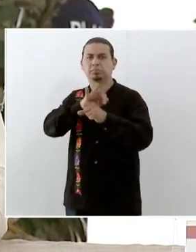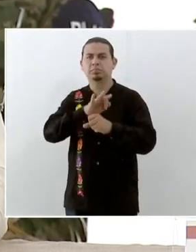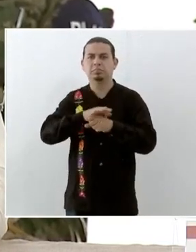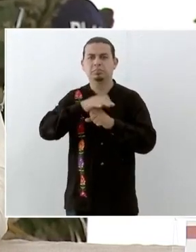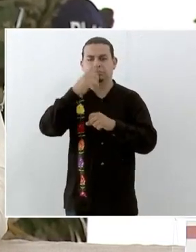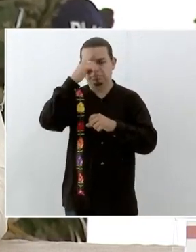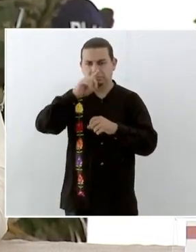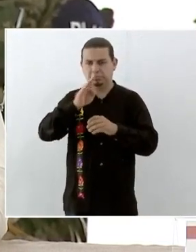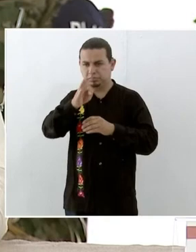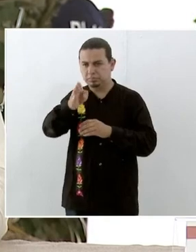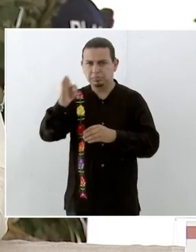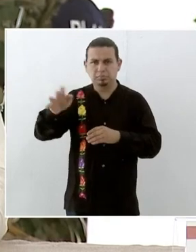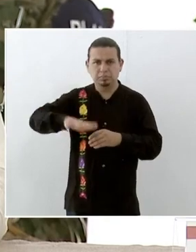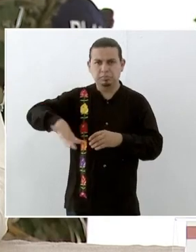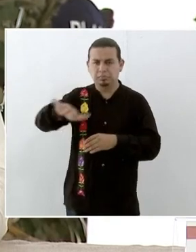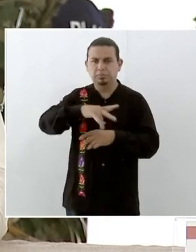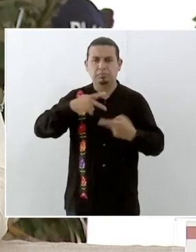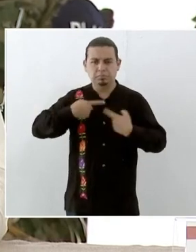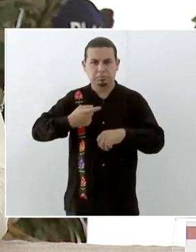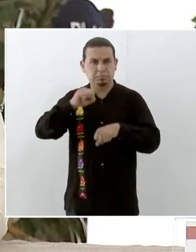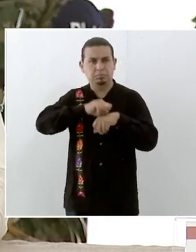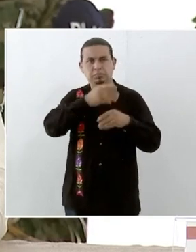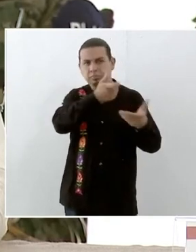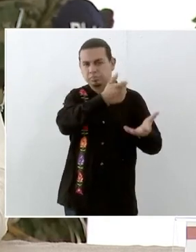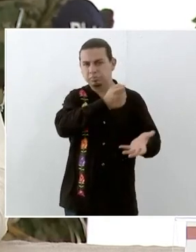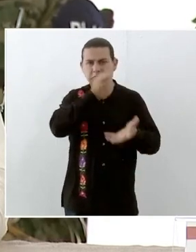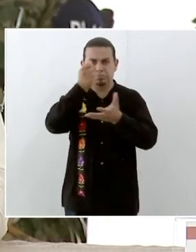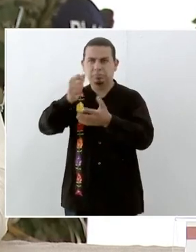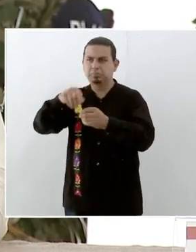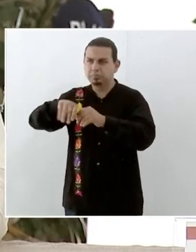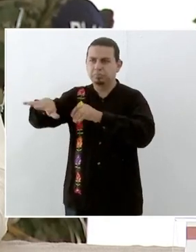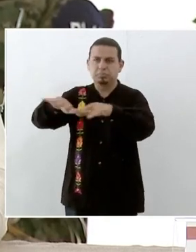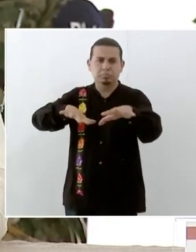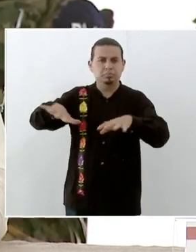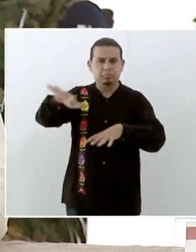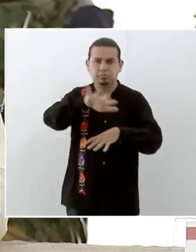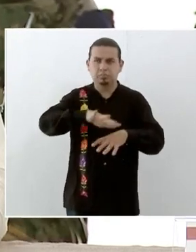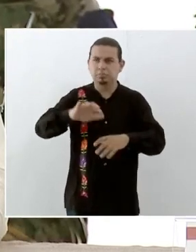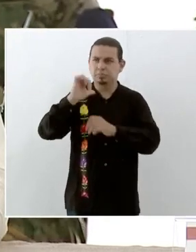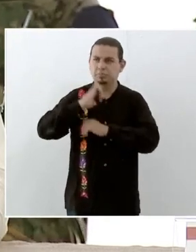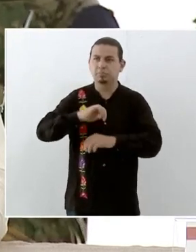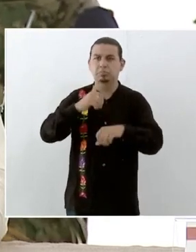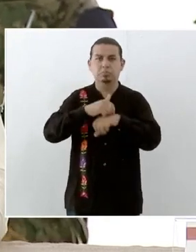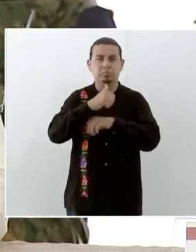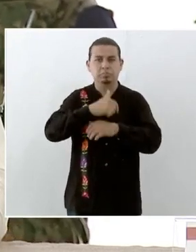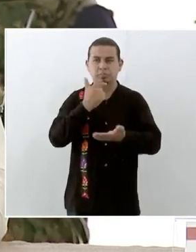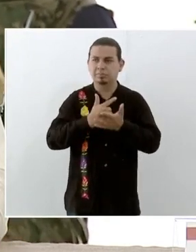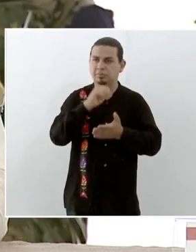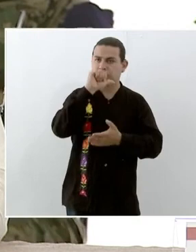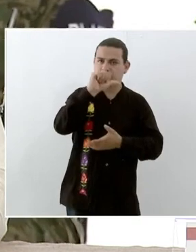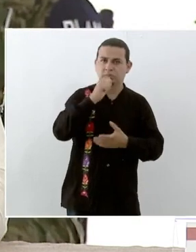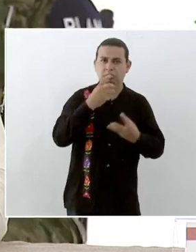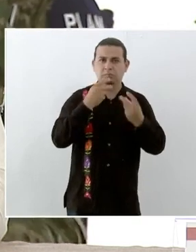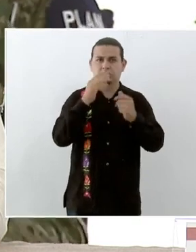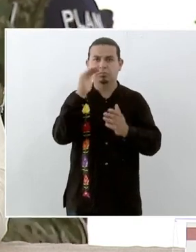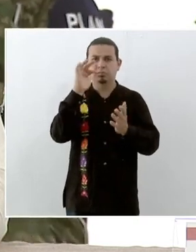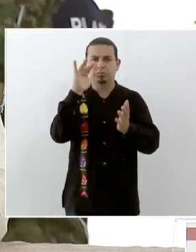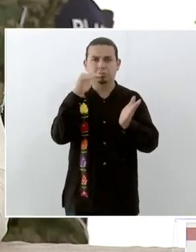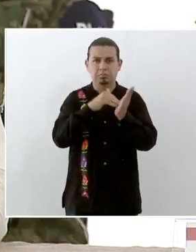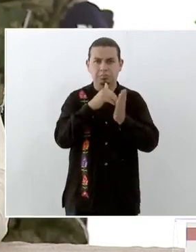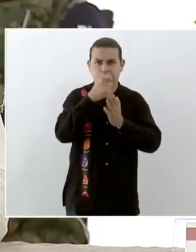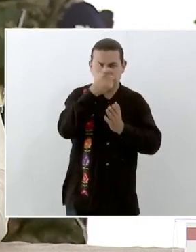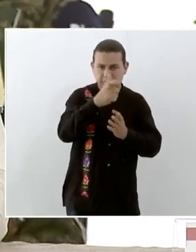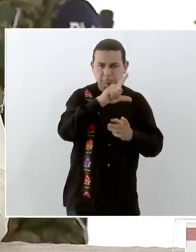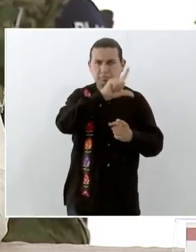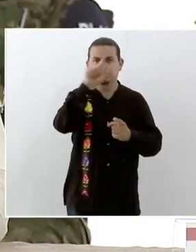de manera directa la siguiente semana. Se prevé en los siguientes tres rangos. Un rango A, cuyo monto total es de 50 millones de